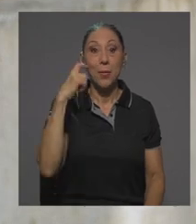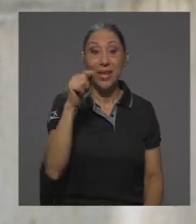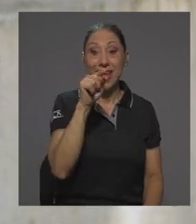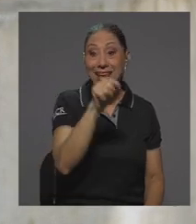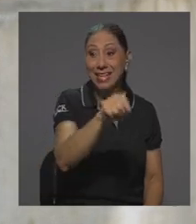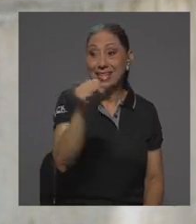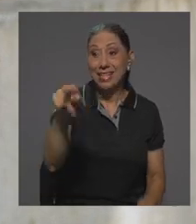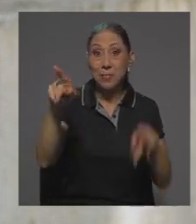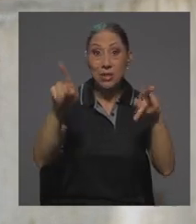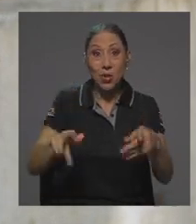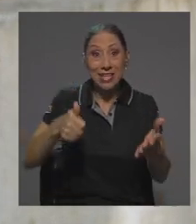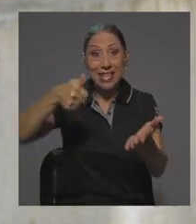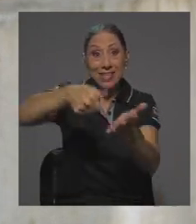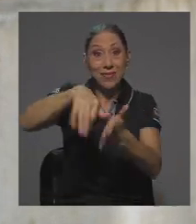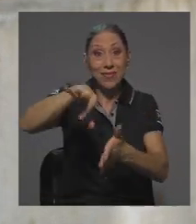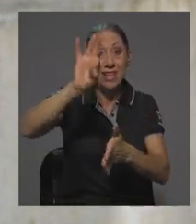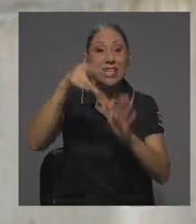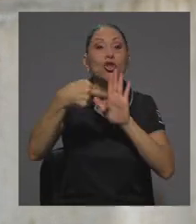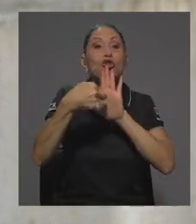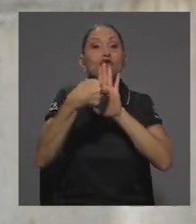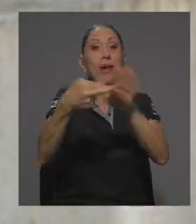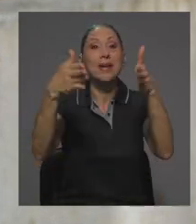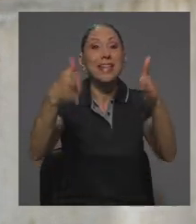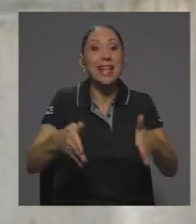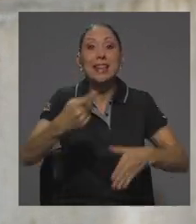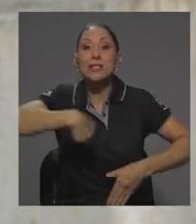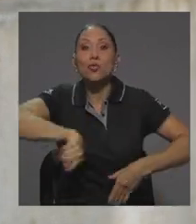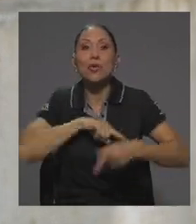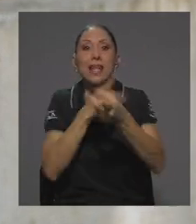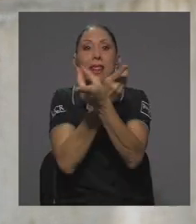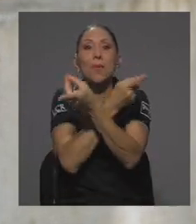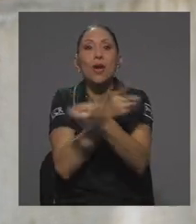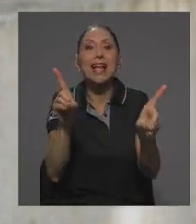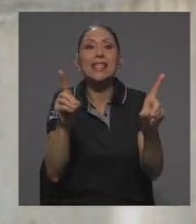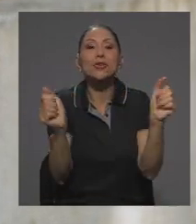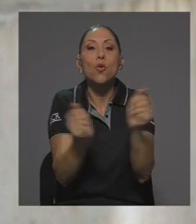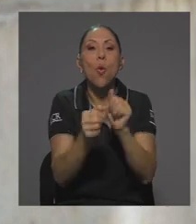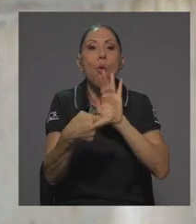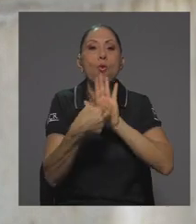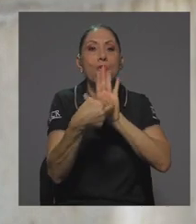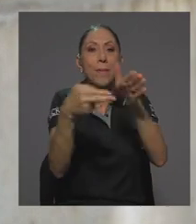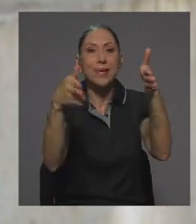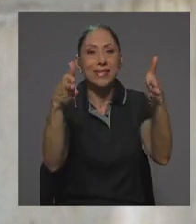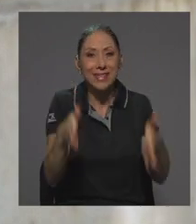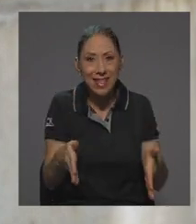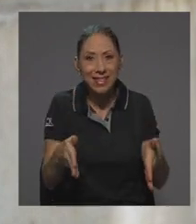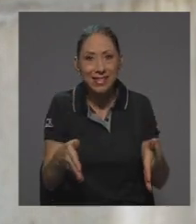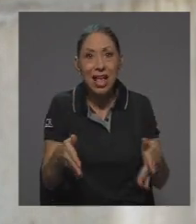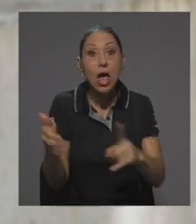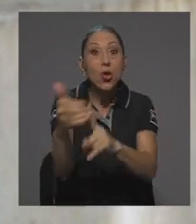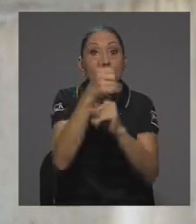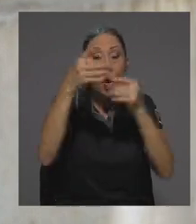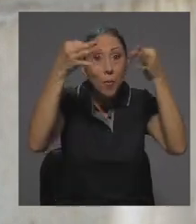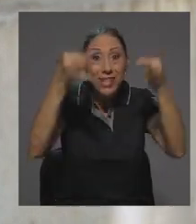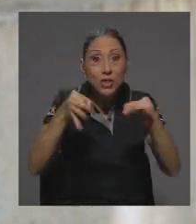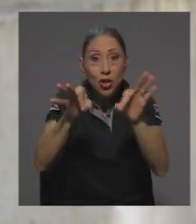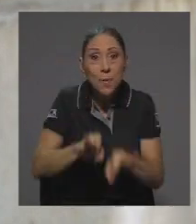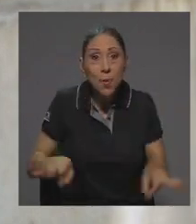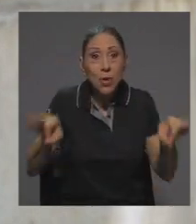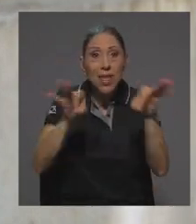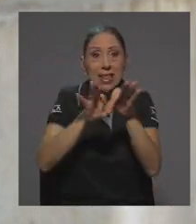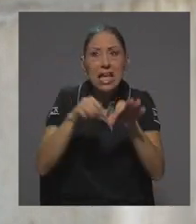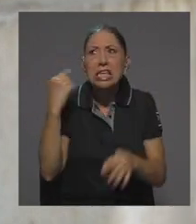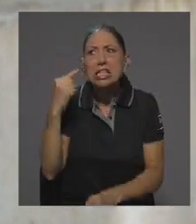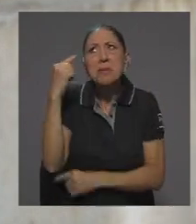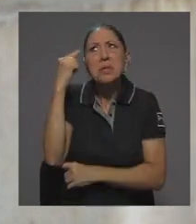representantes, nuestra democracia es representativa, es un espacio de toma de decisión sumamente importante. Se suele pensar que rectoría